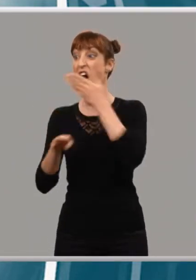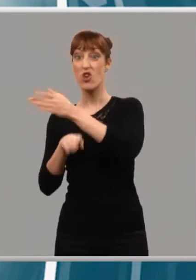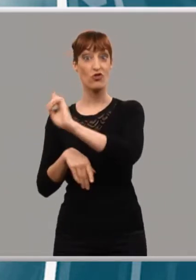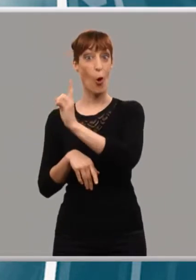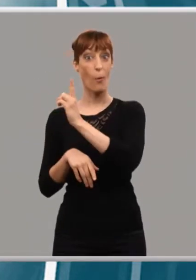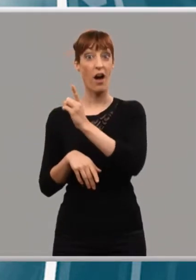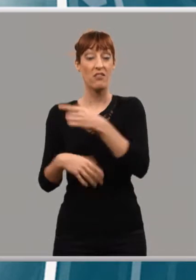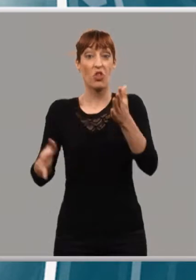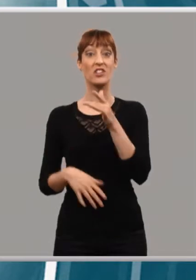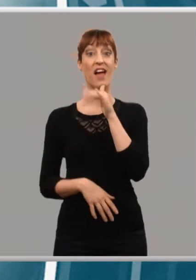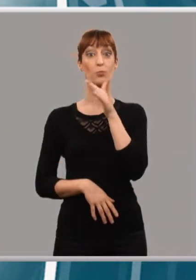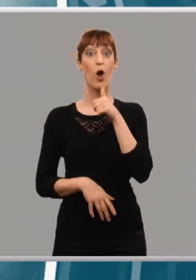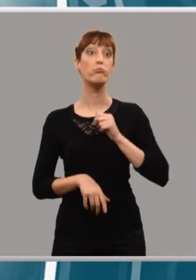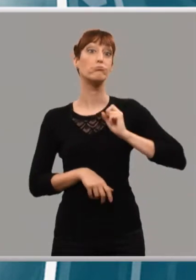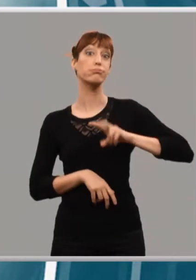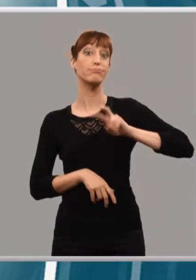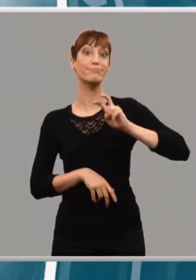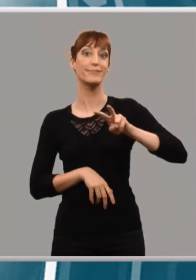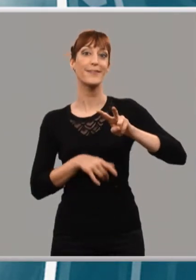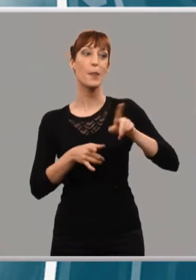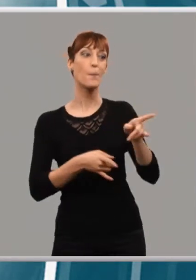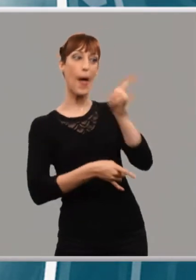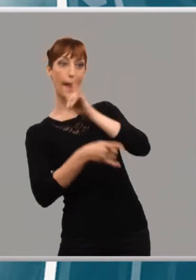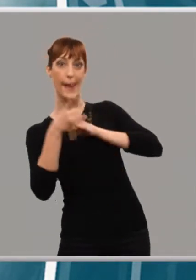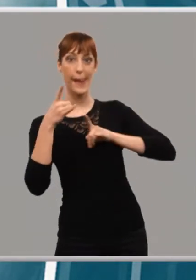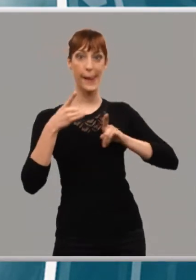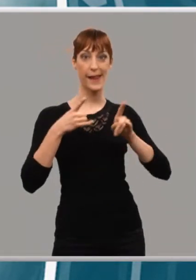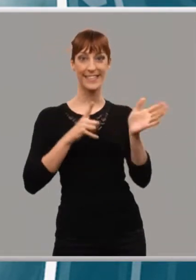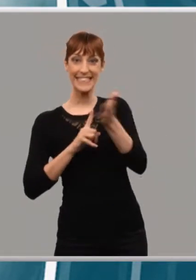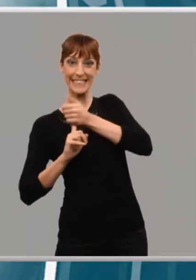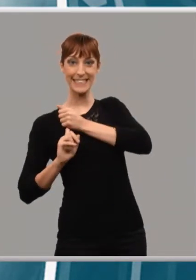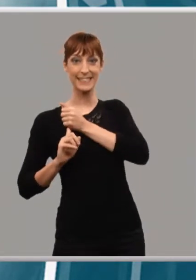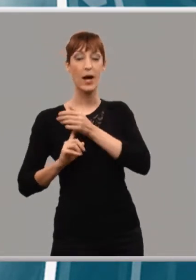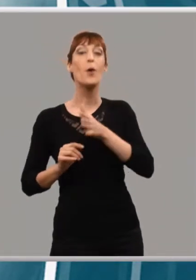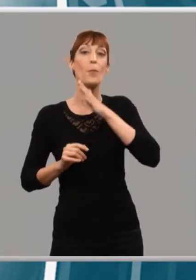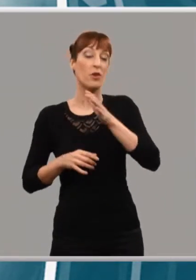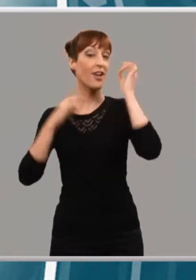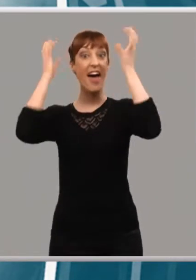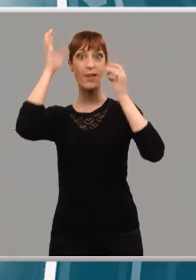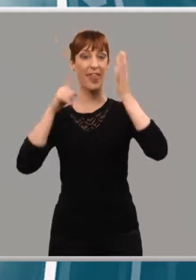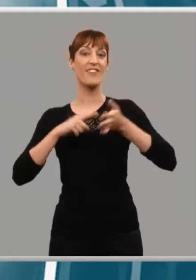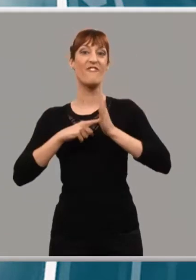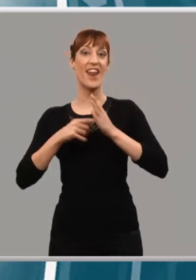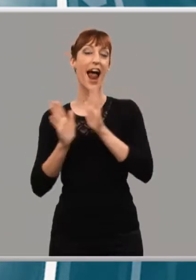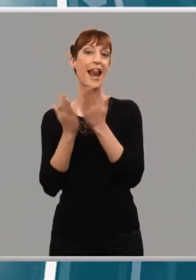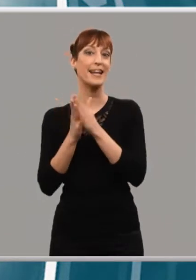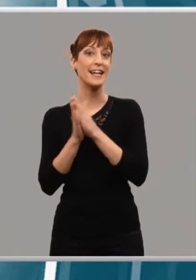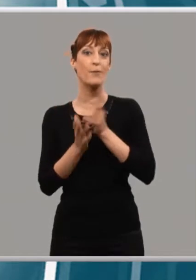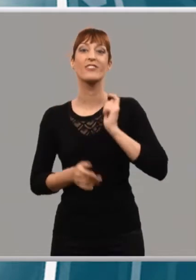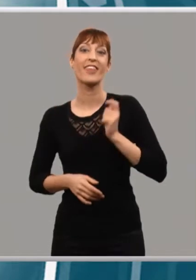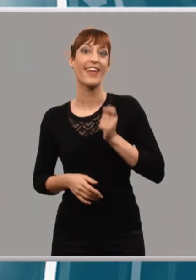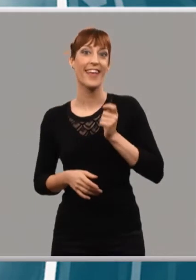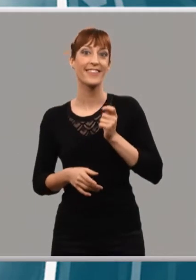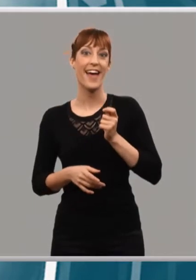ahí lo atrapamos. Y eso pasa muchas veces en las actividades que se hacen en la Feria del Libro. Hasta el día 20 podrán